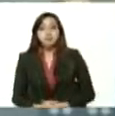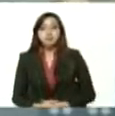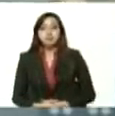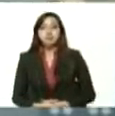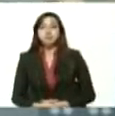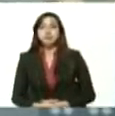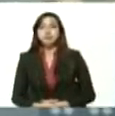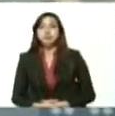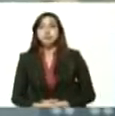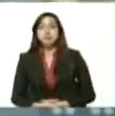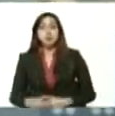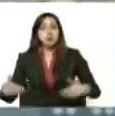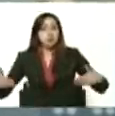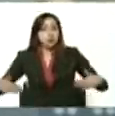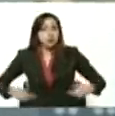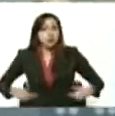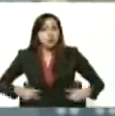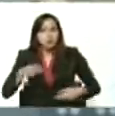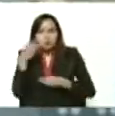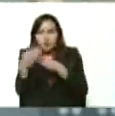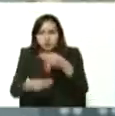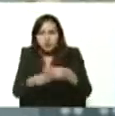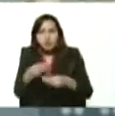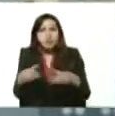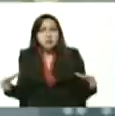del esfuerzo que ha hecho el equipo